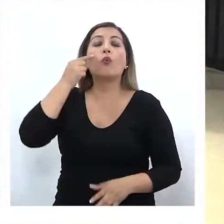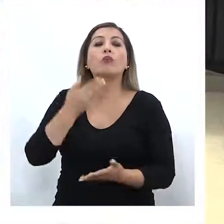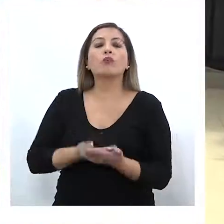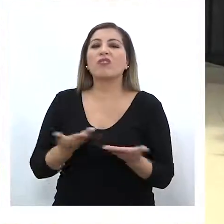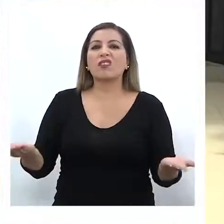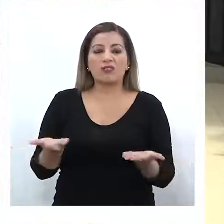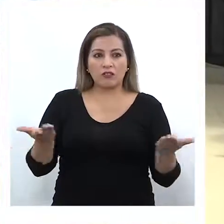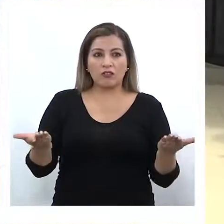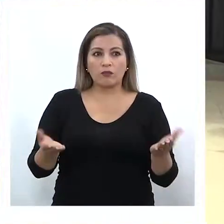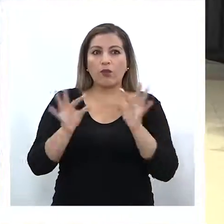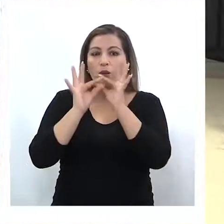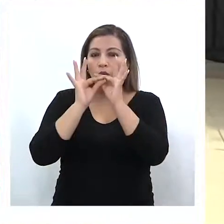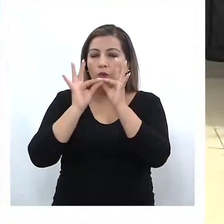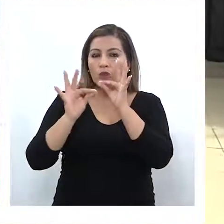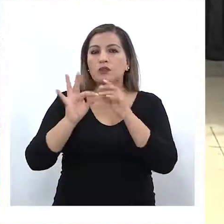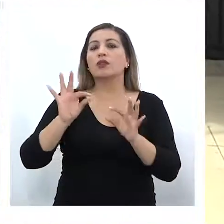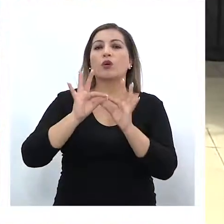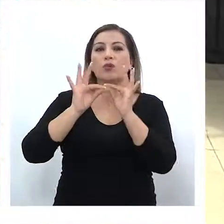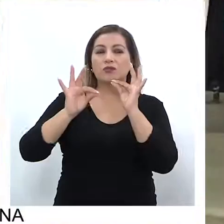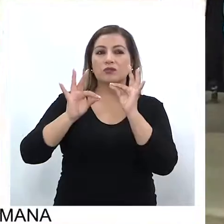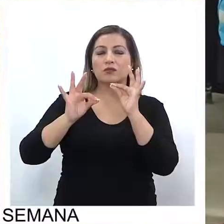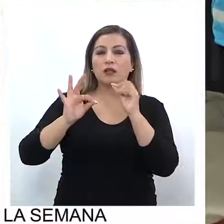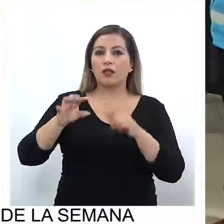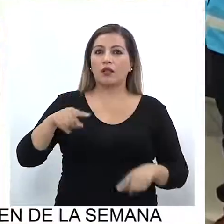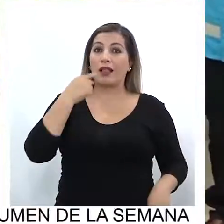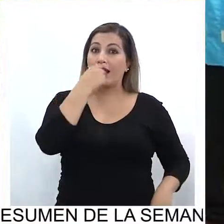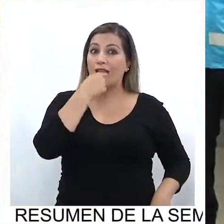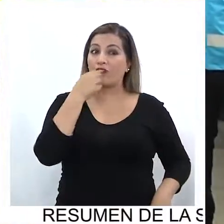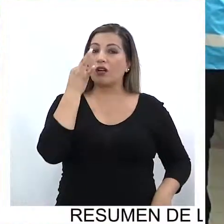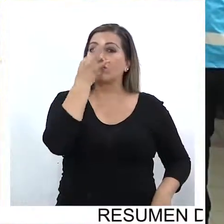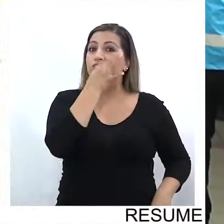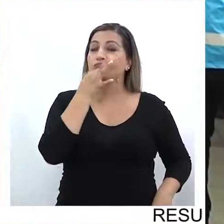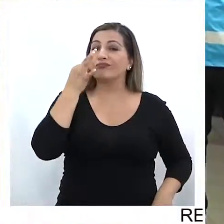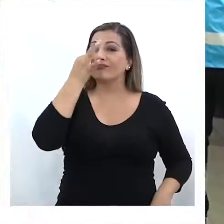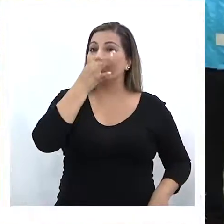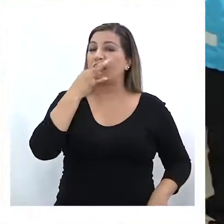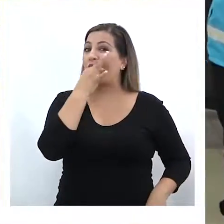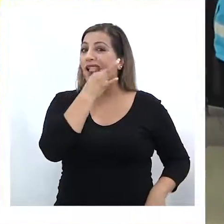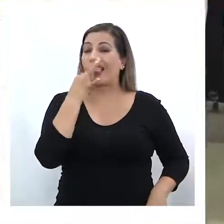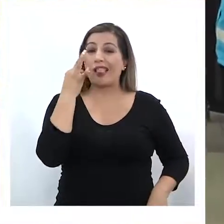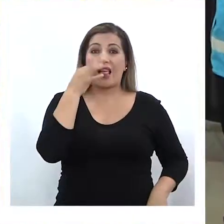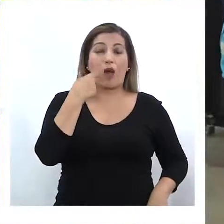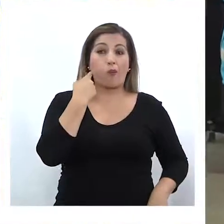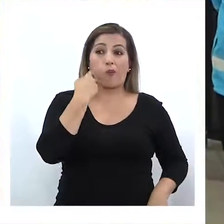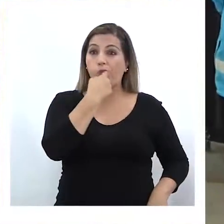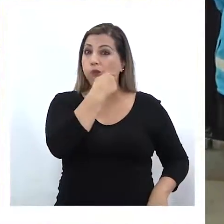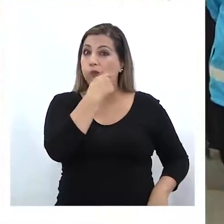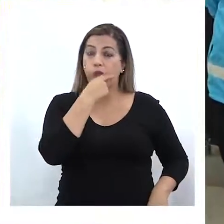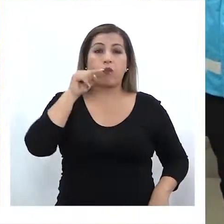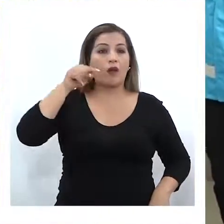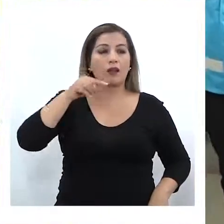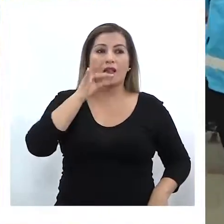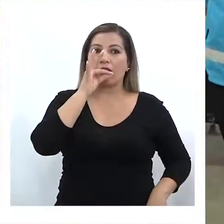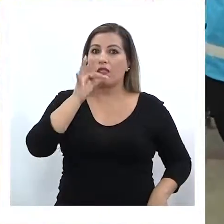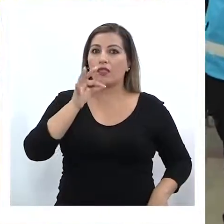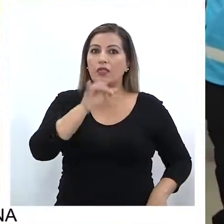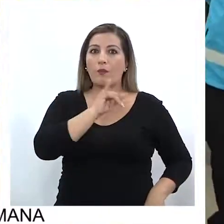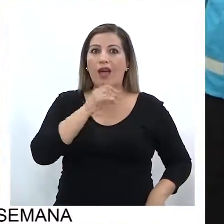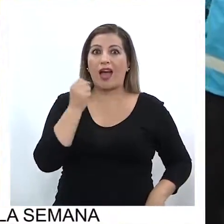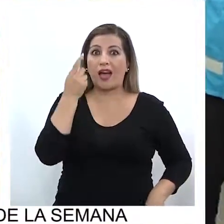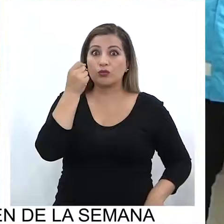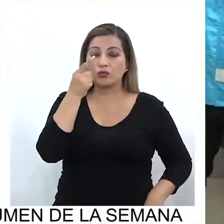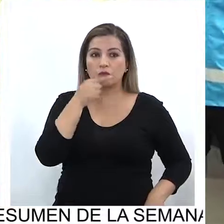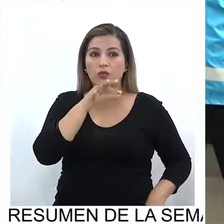el cual consiste en un hisopo, el cual deberá pasárselo por la boca, encías, lengua y mejillas, hasta que se coloque azul.